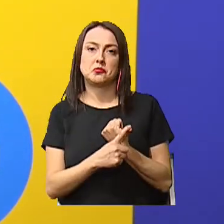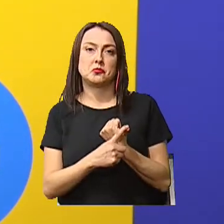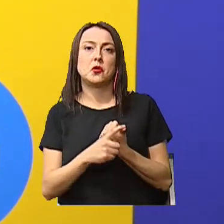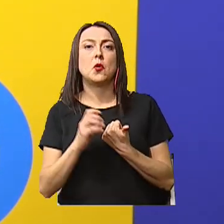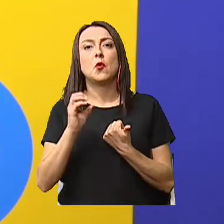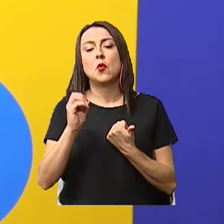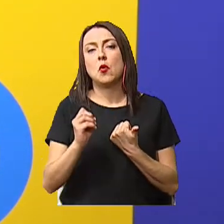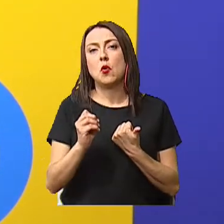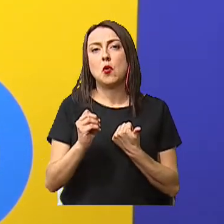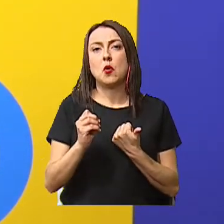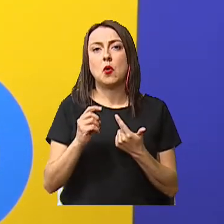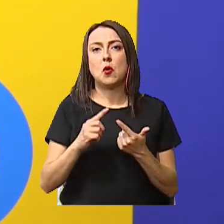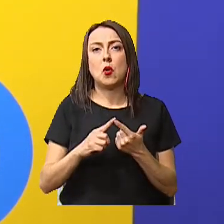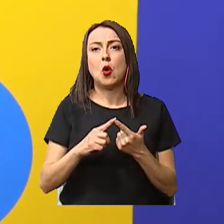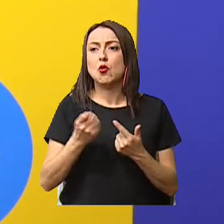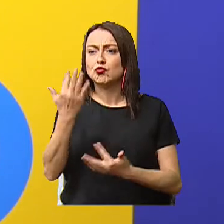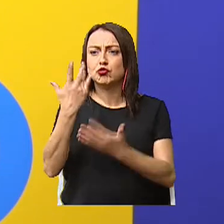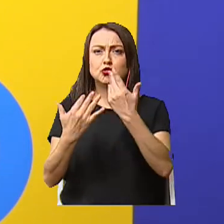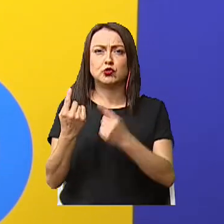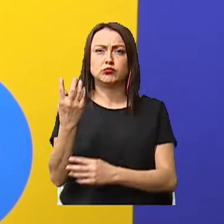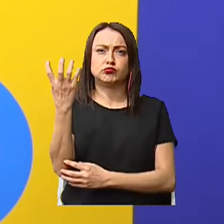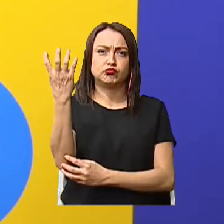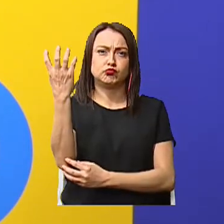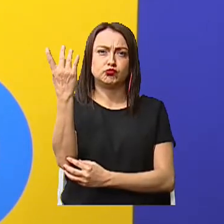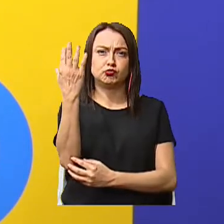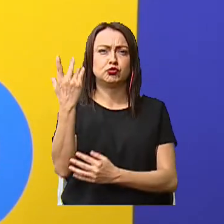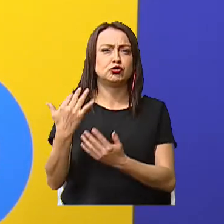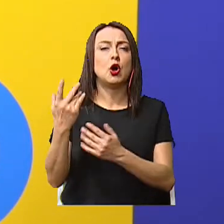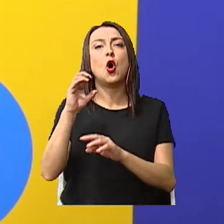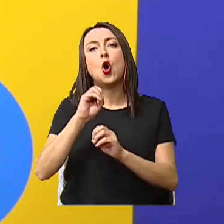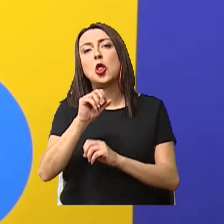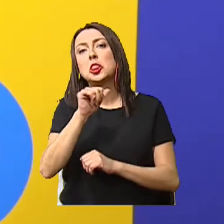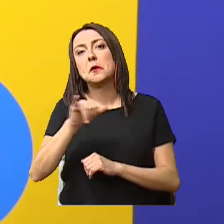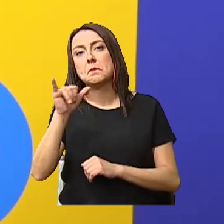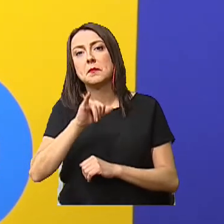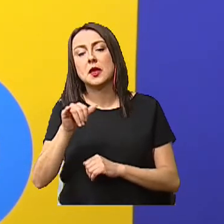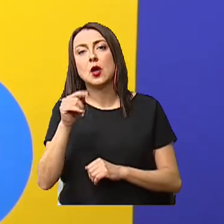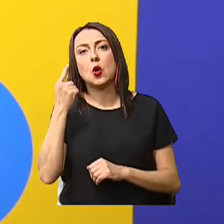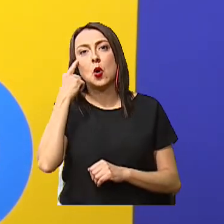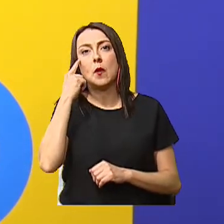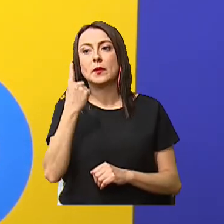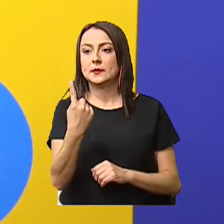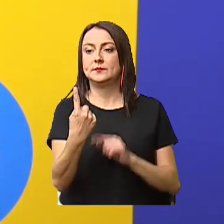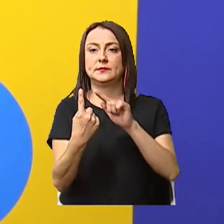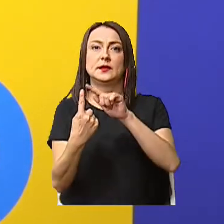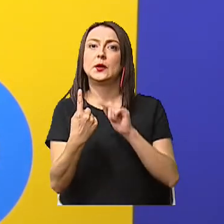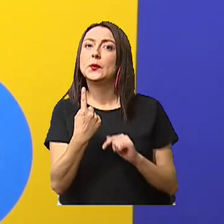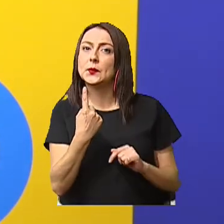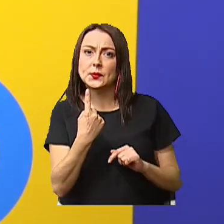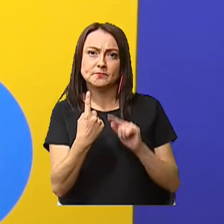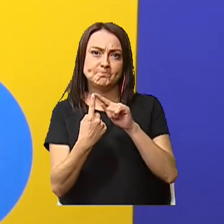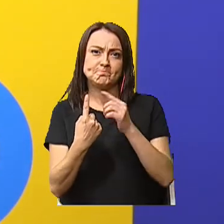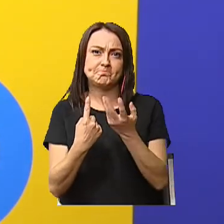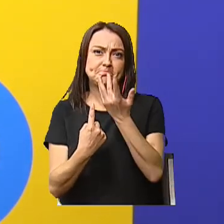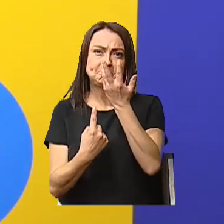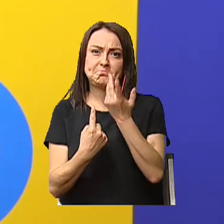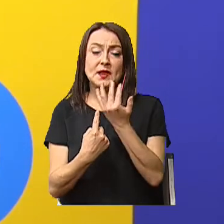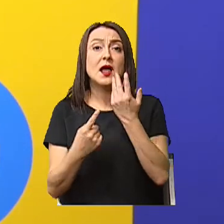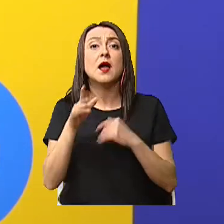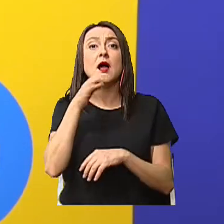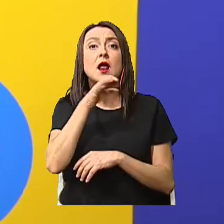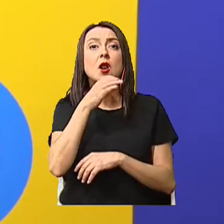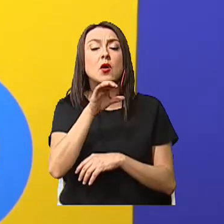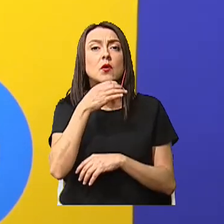mediante una antorcha o podríamos hacerlo mediante una vela encendida. El calor